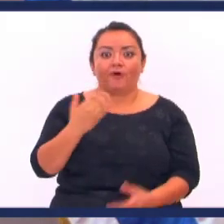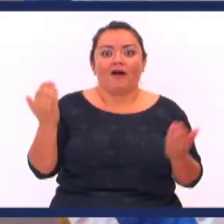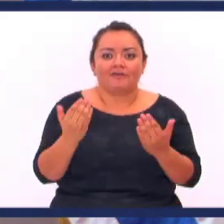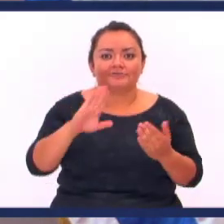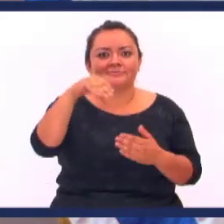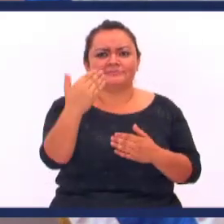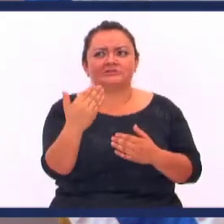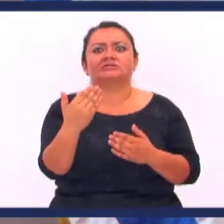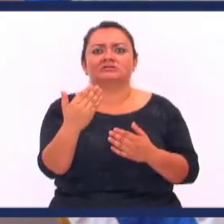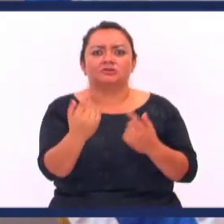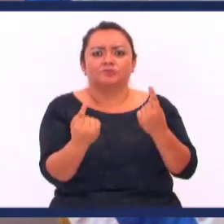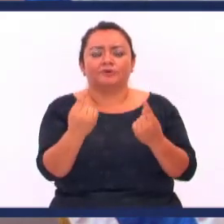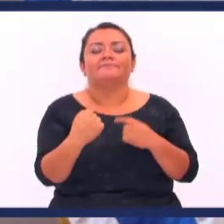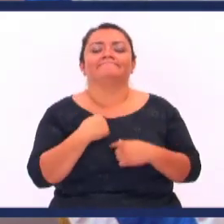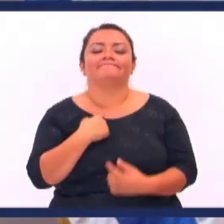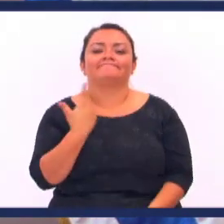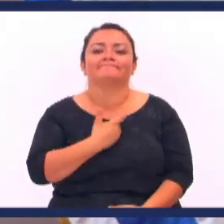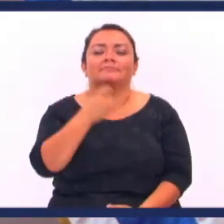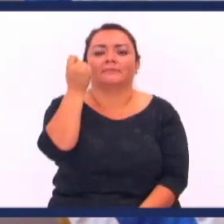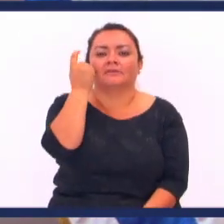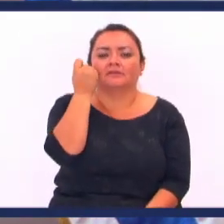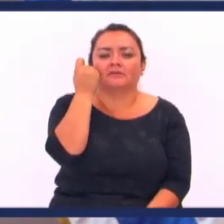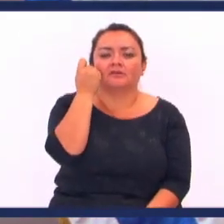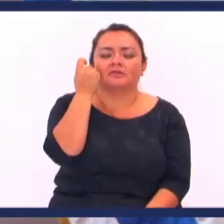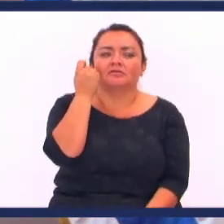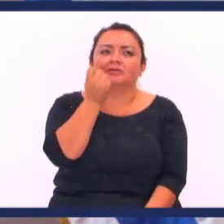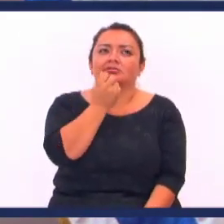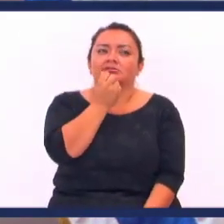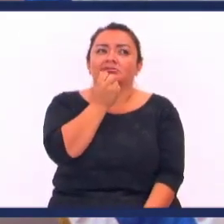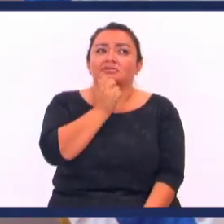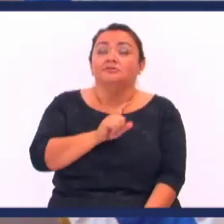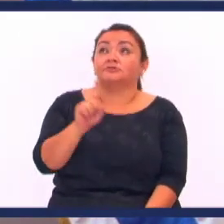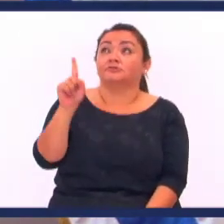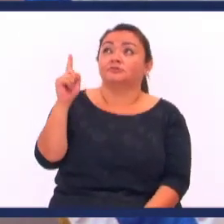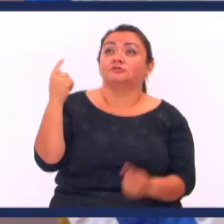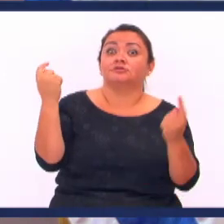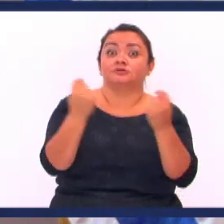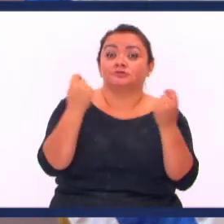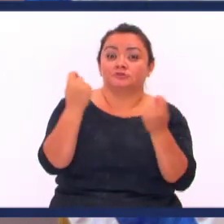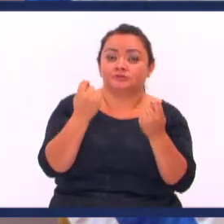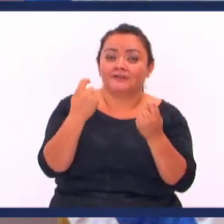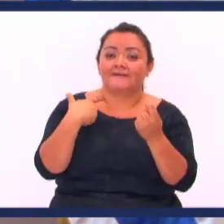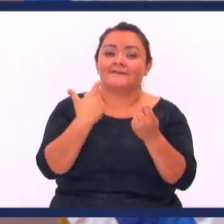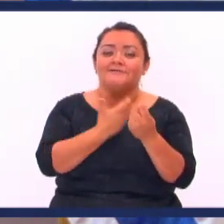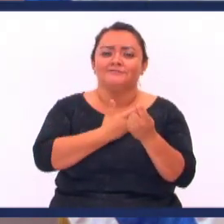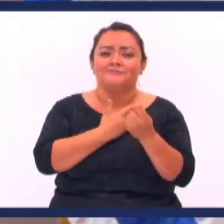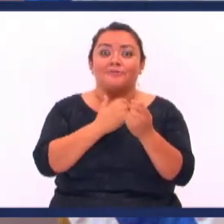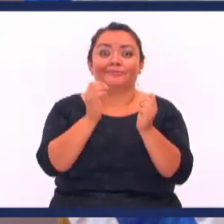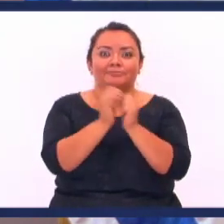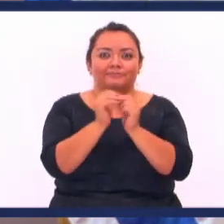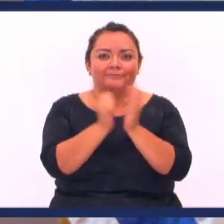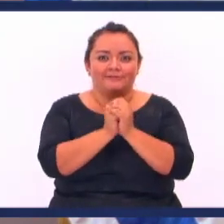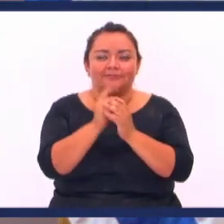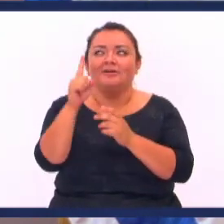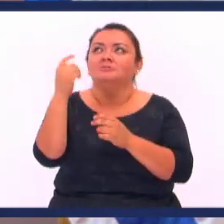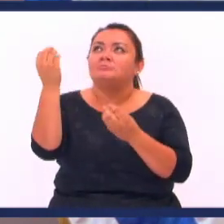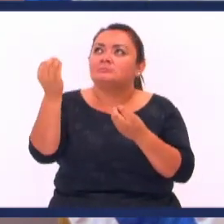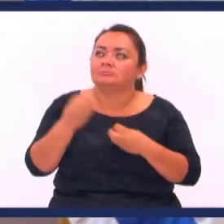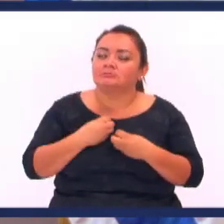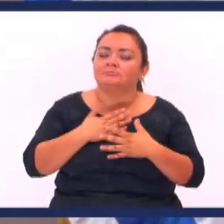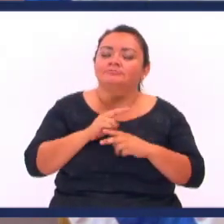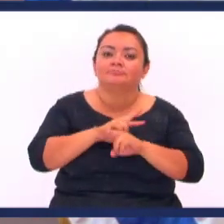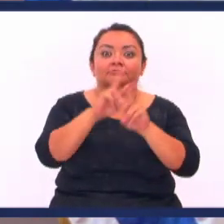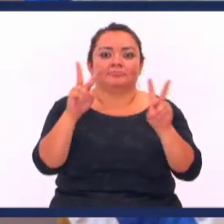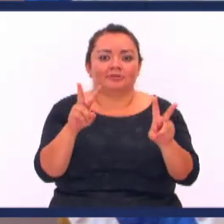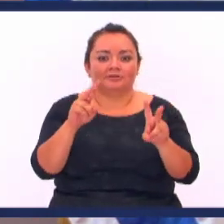una reacción Veremos malentendido muchas veces Que Dios se glorifica en nuestras tribulaciones Uno, dos